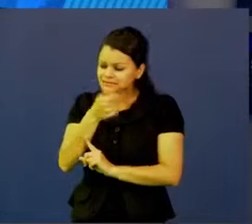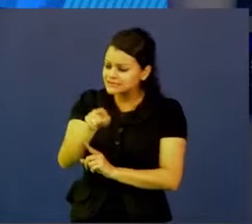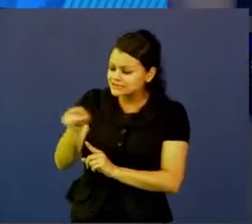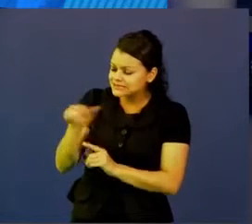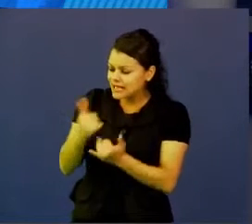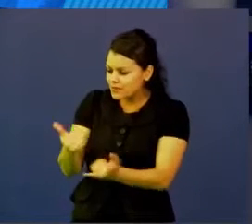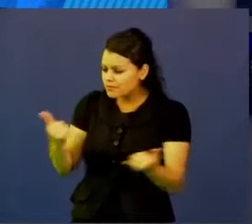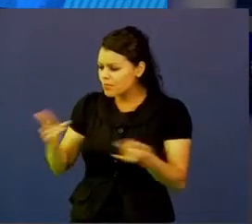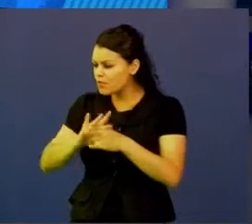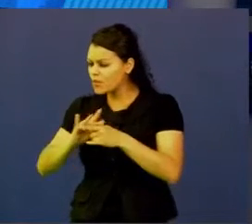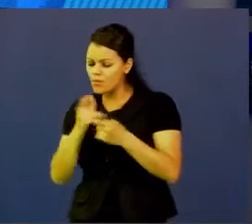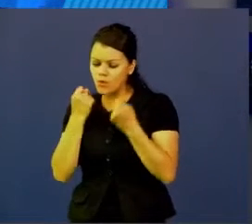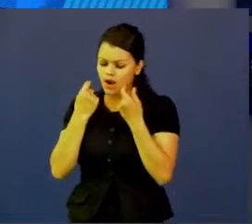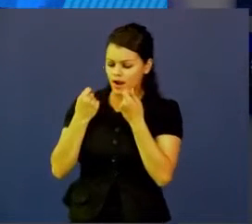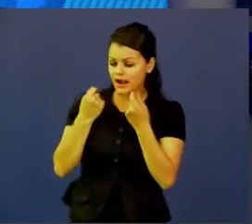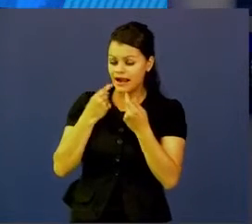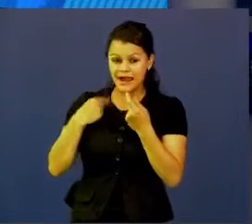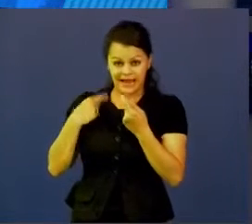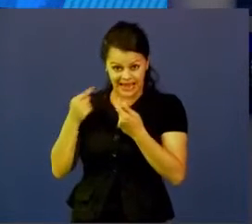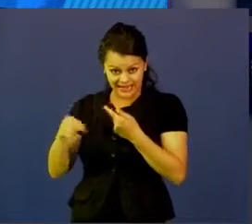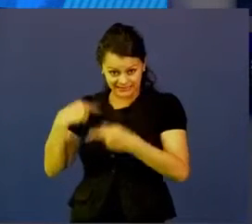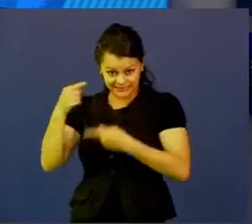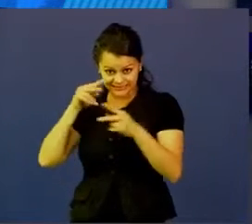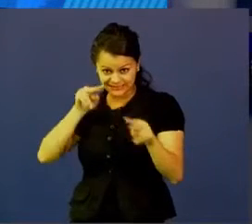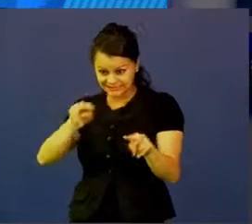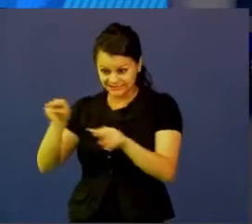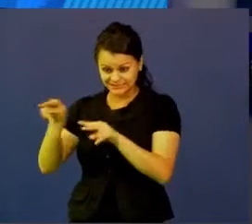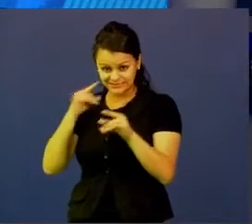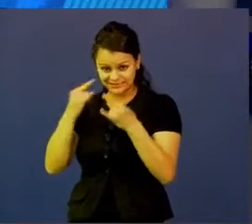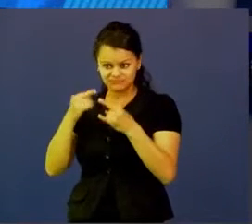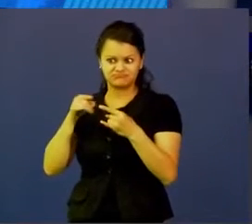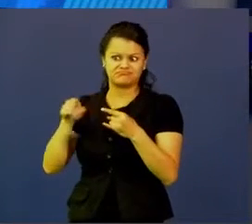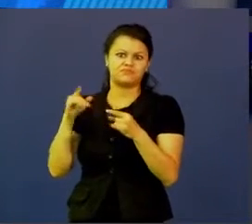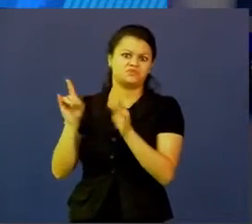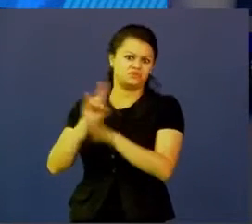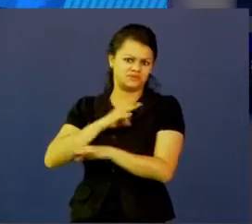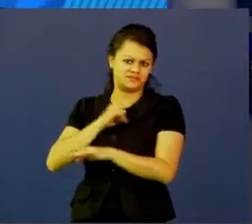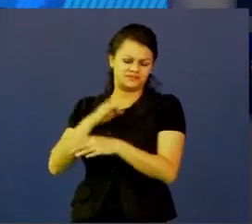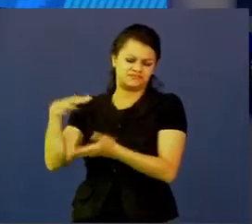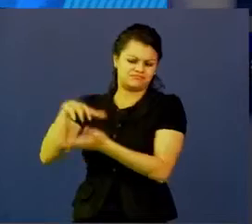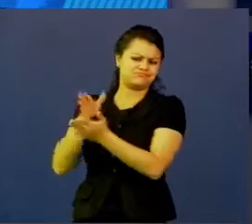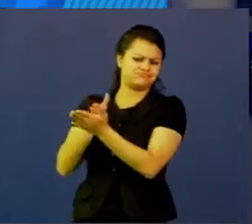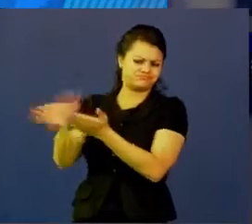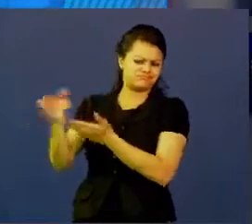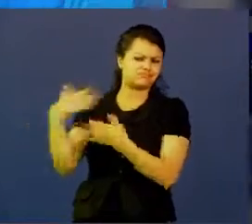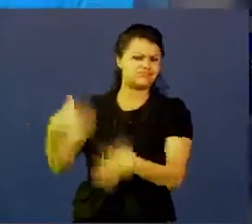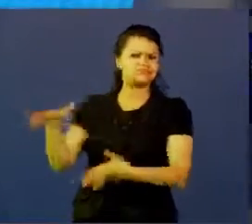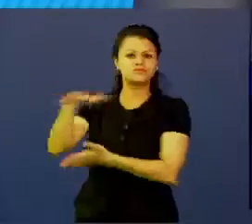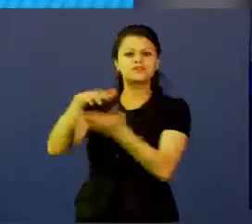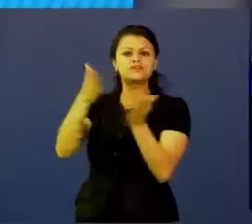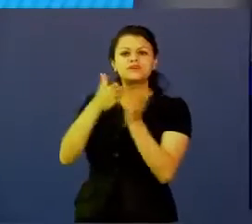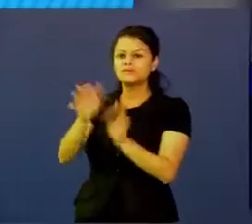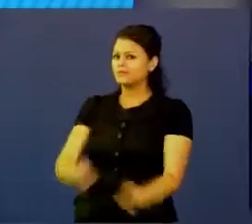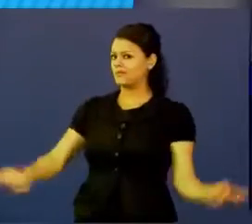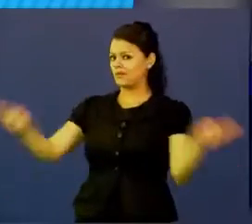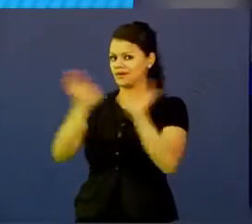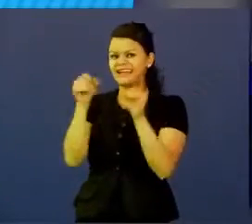unas universidades muy importantes, unos centros de educación muy importantes que entienden lo local y generan